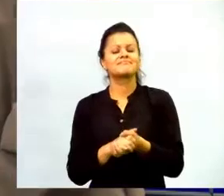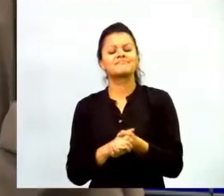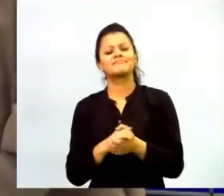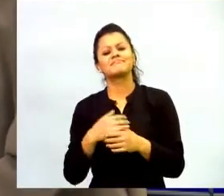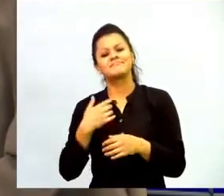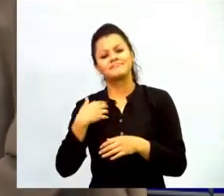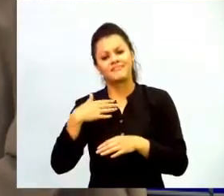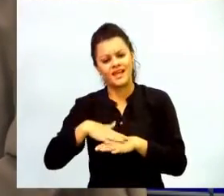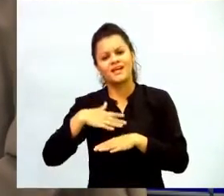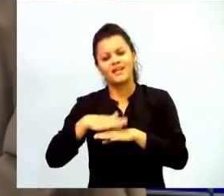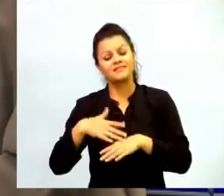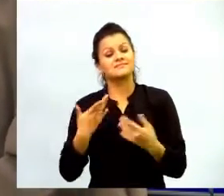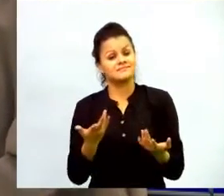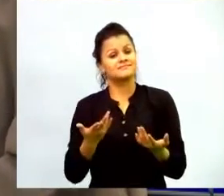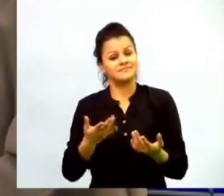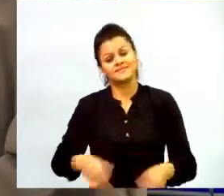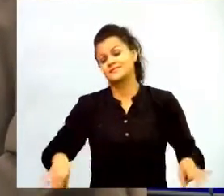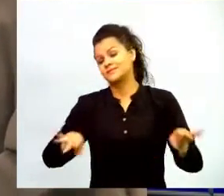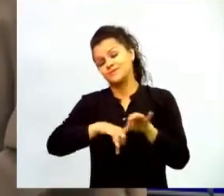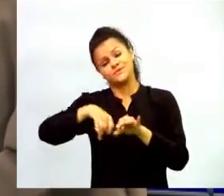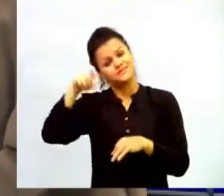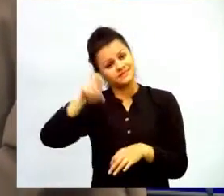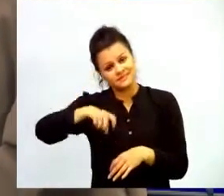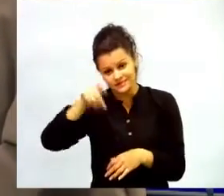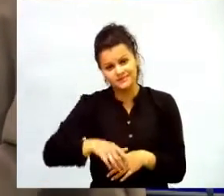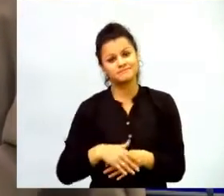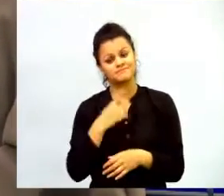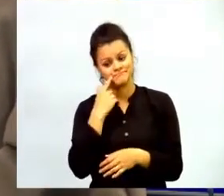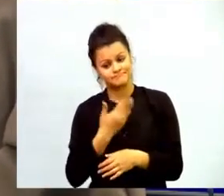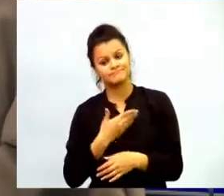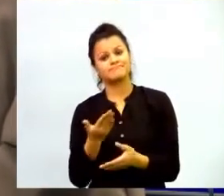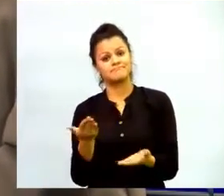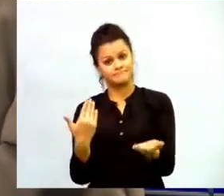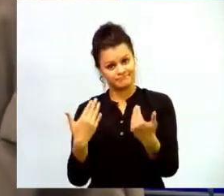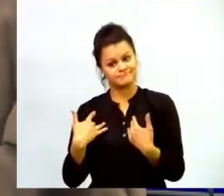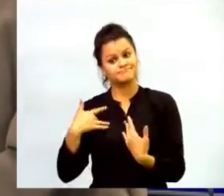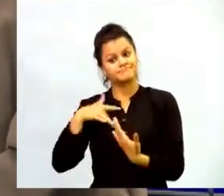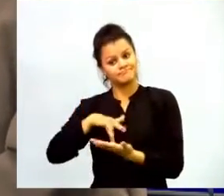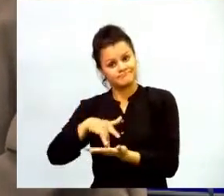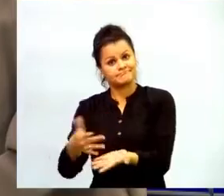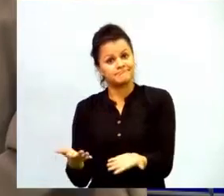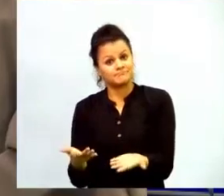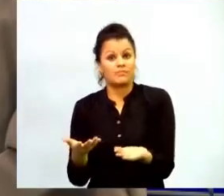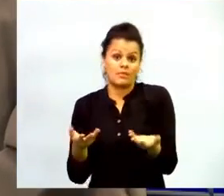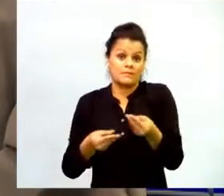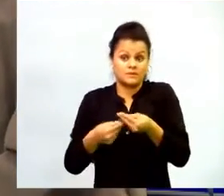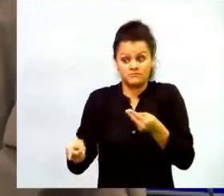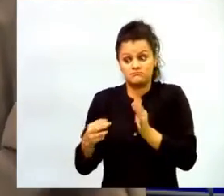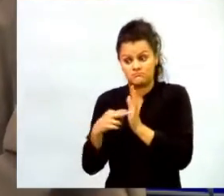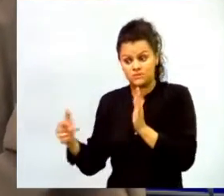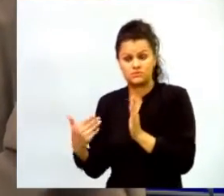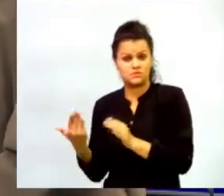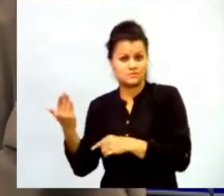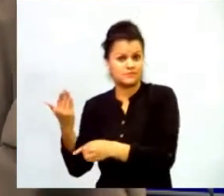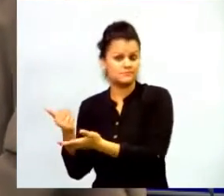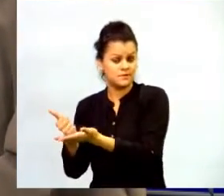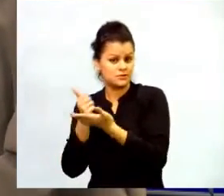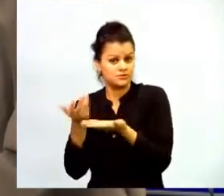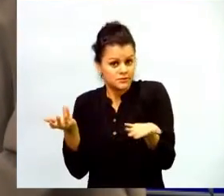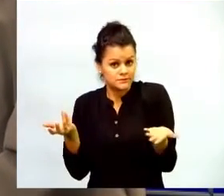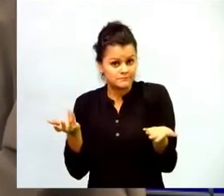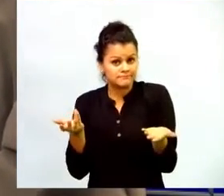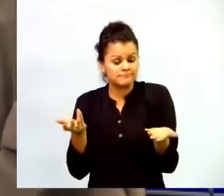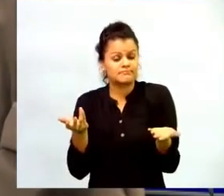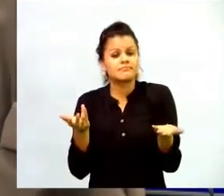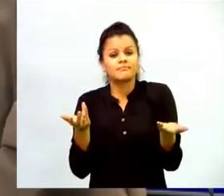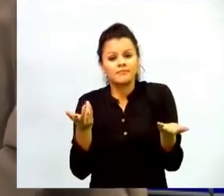acento la necesidad y la posibilidad que brindan las tecnologías para acercar a los